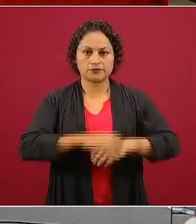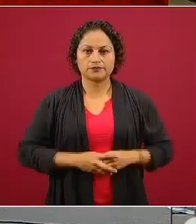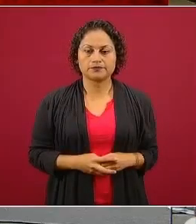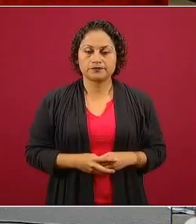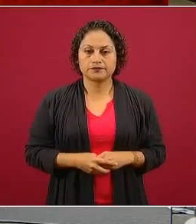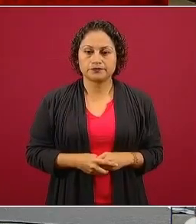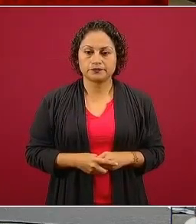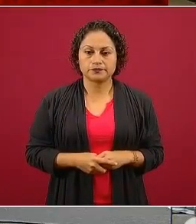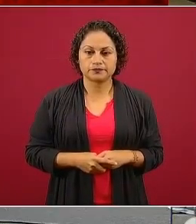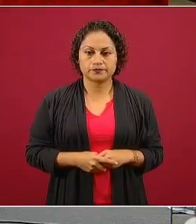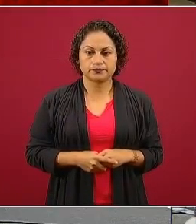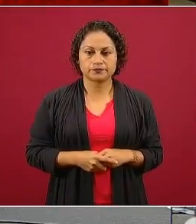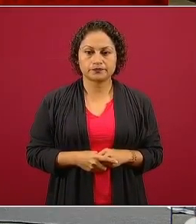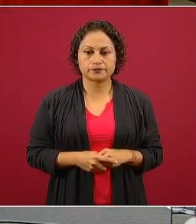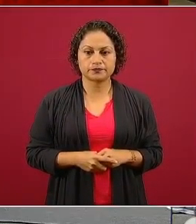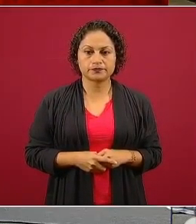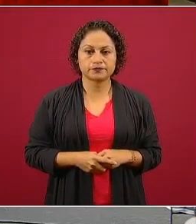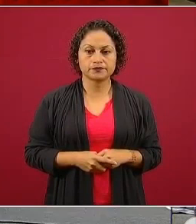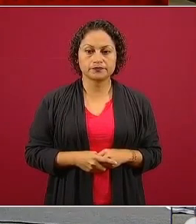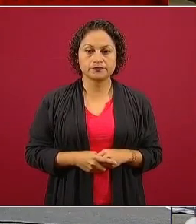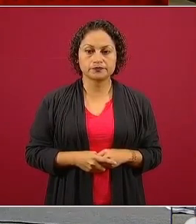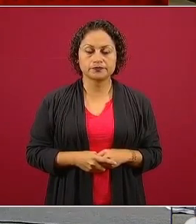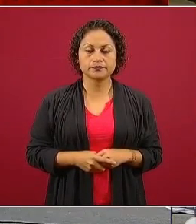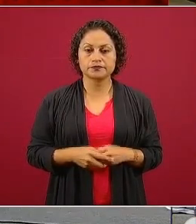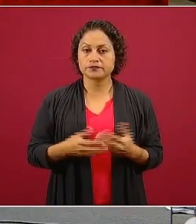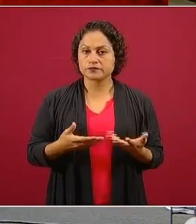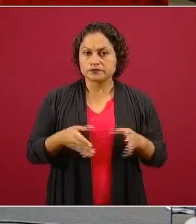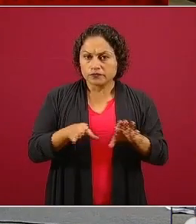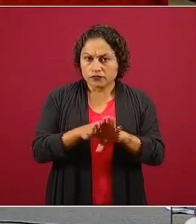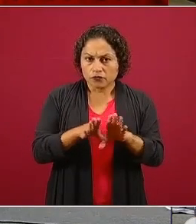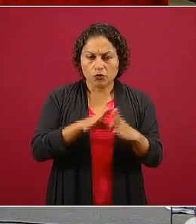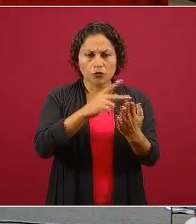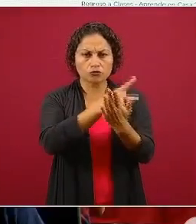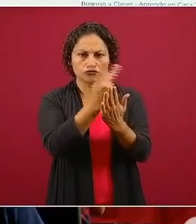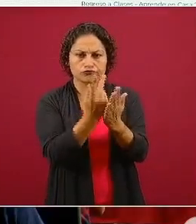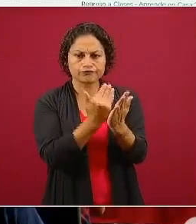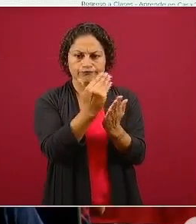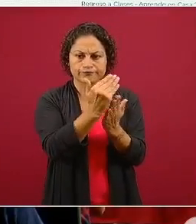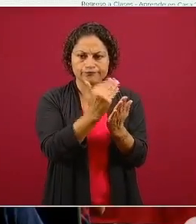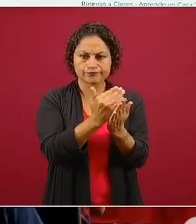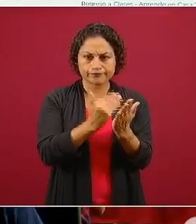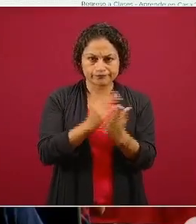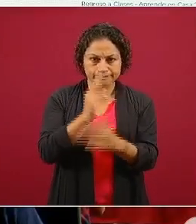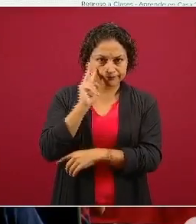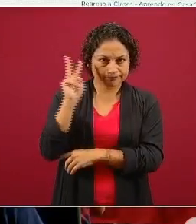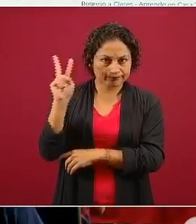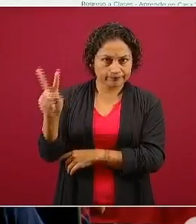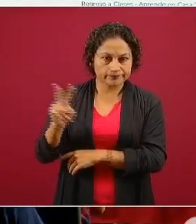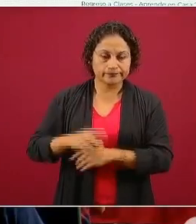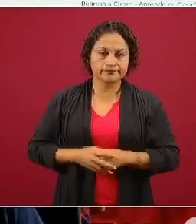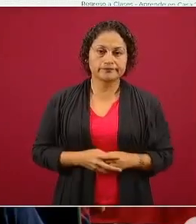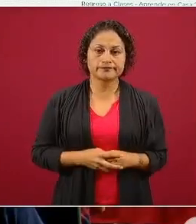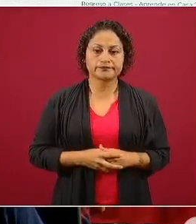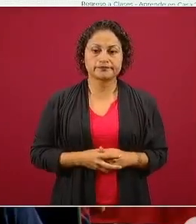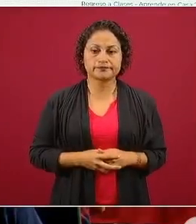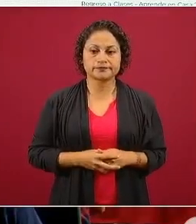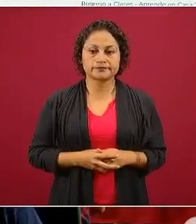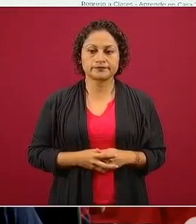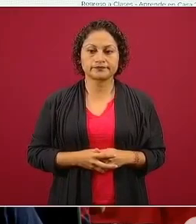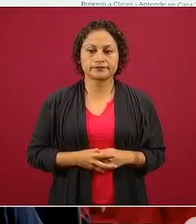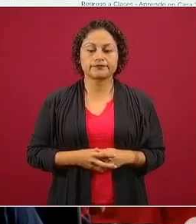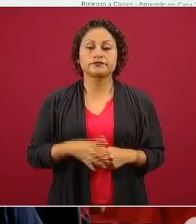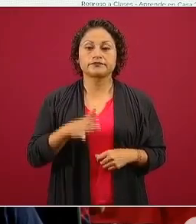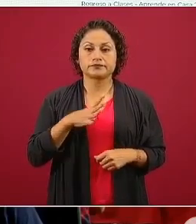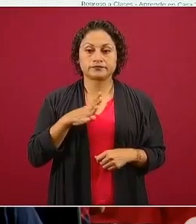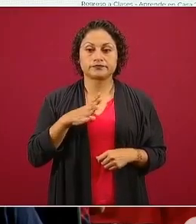Las opciones de programación las vemos aquí. Tenemos una barra de educación